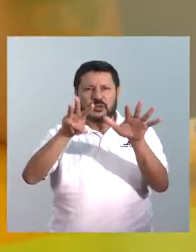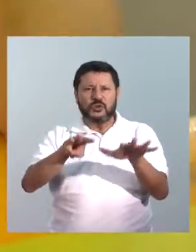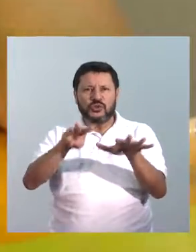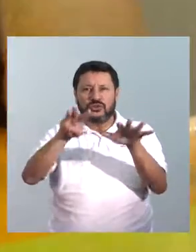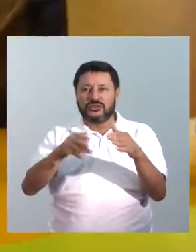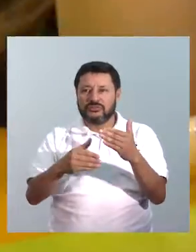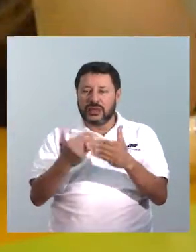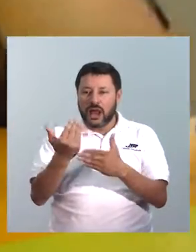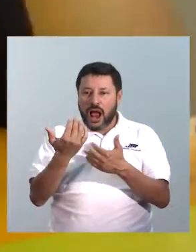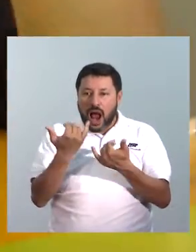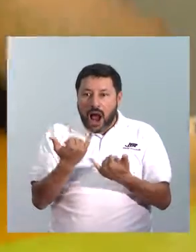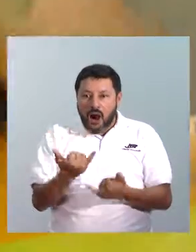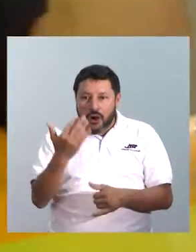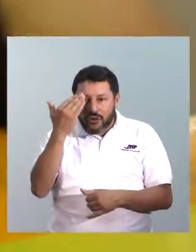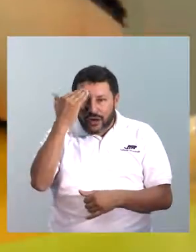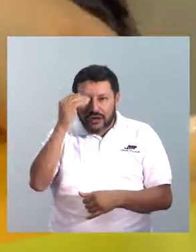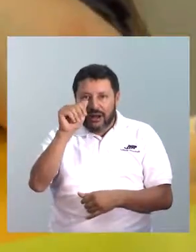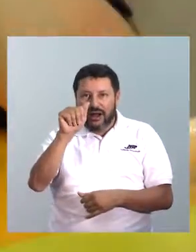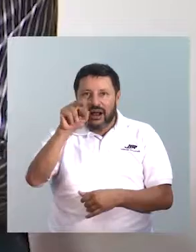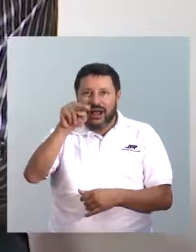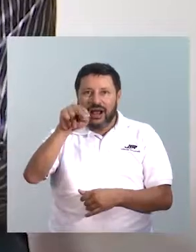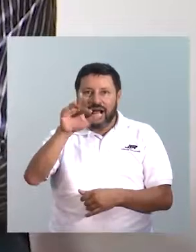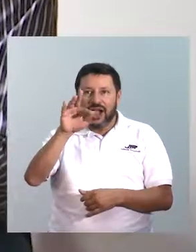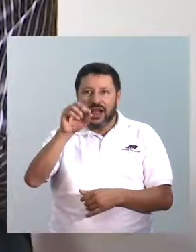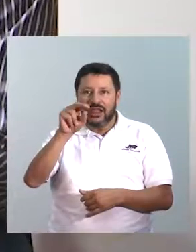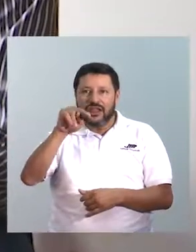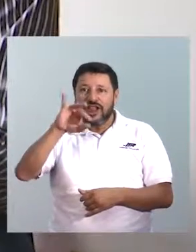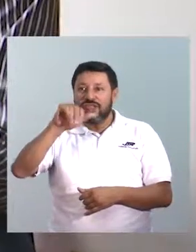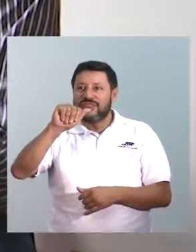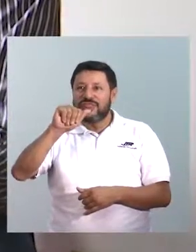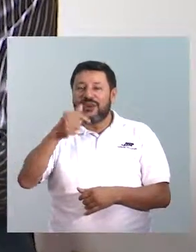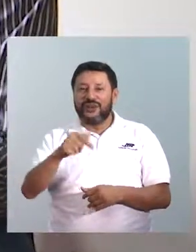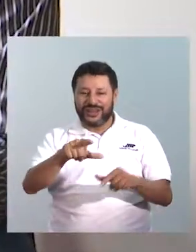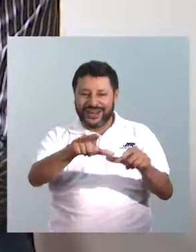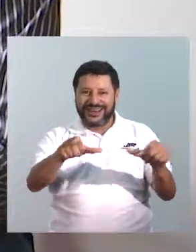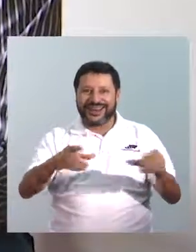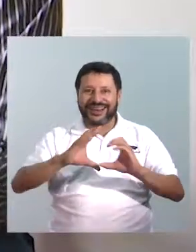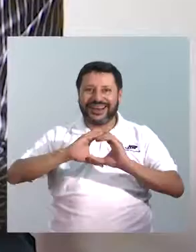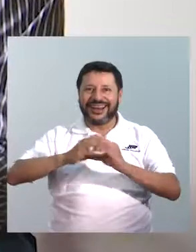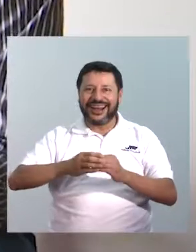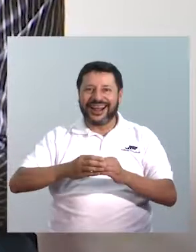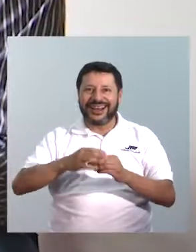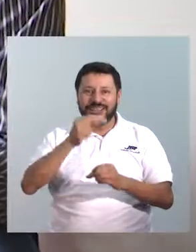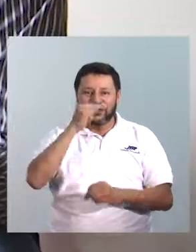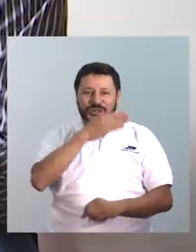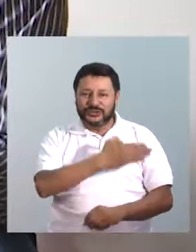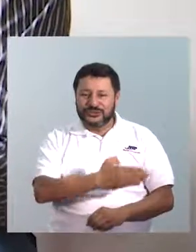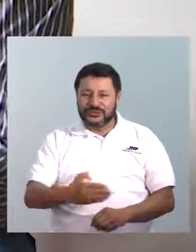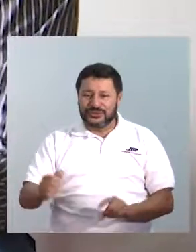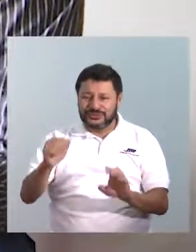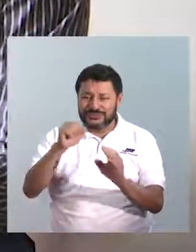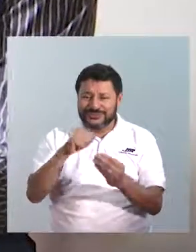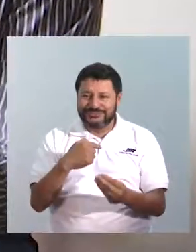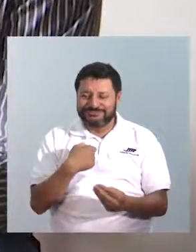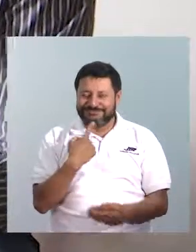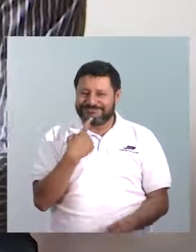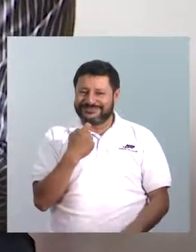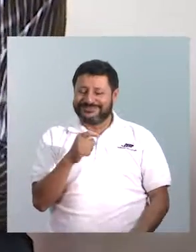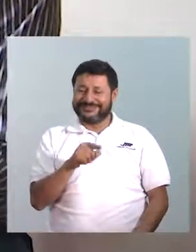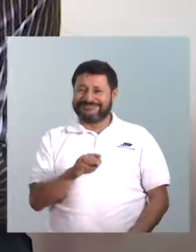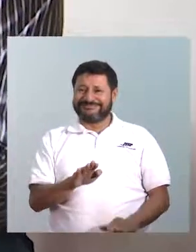los ocho meses. Saber que Antonia ya está cumpliendo ese ciclo en la universidad, pues en el aula pedagógica, es